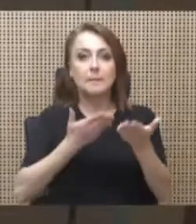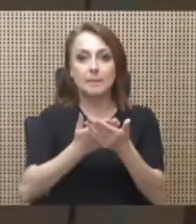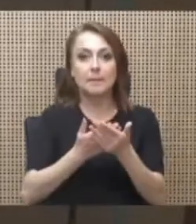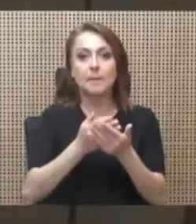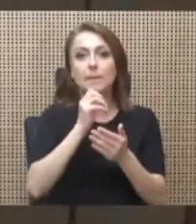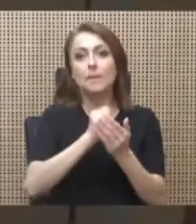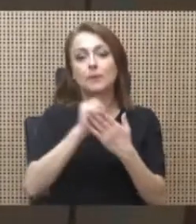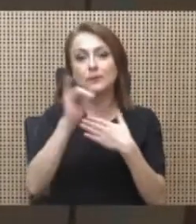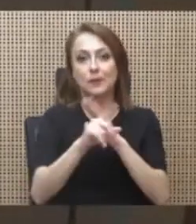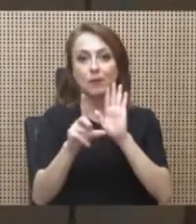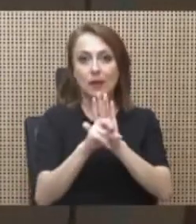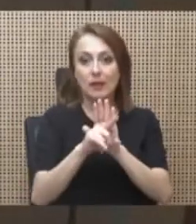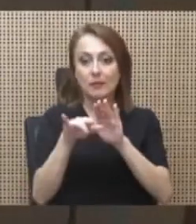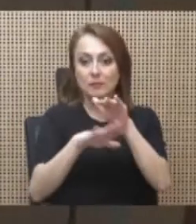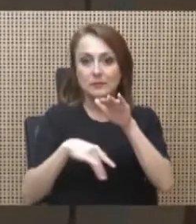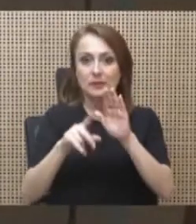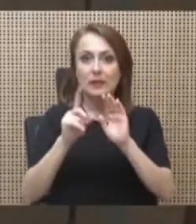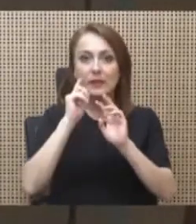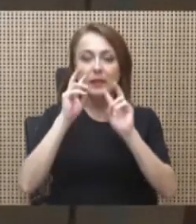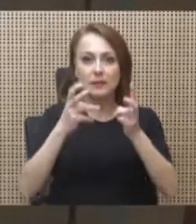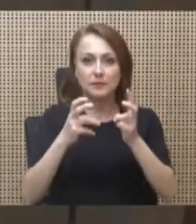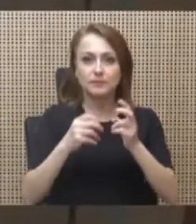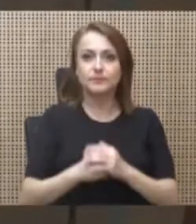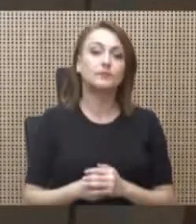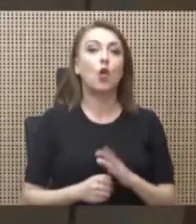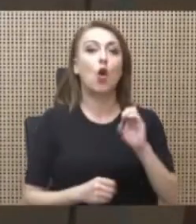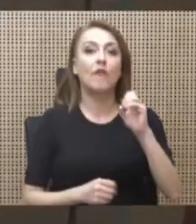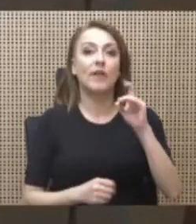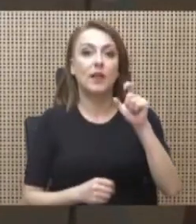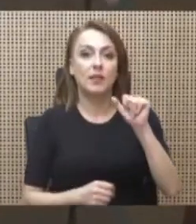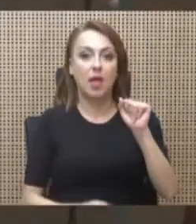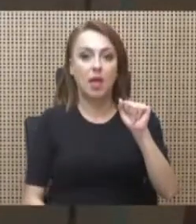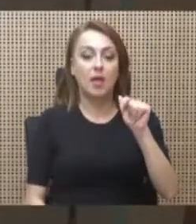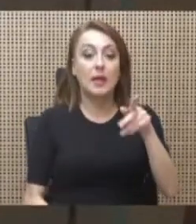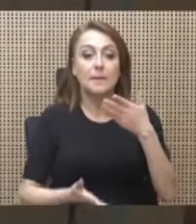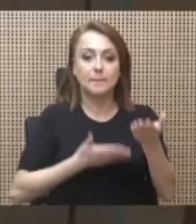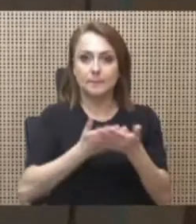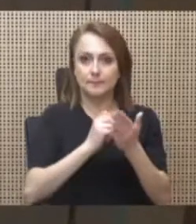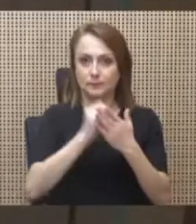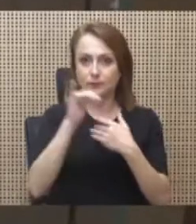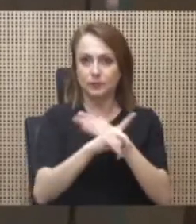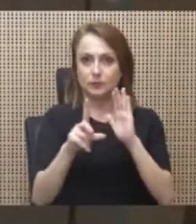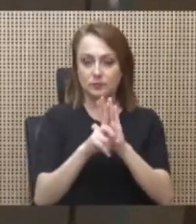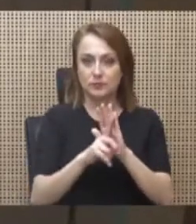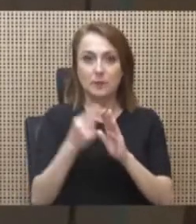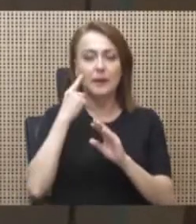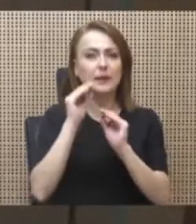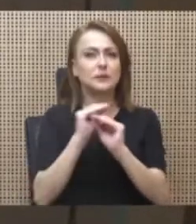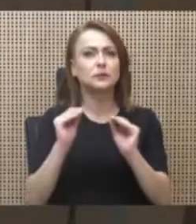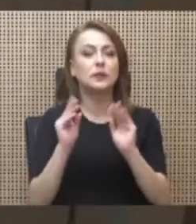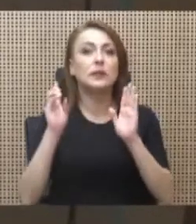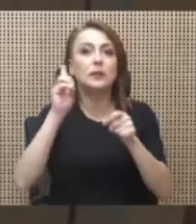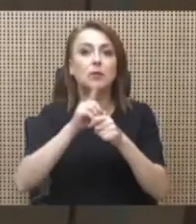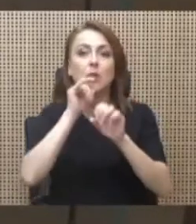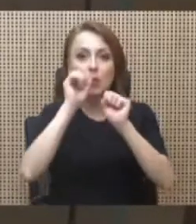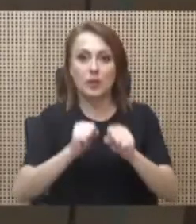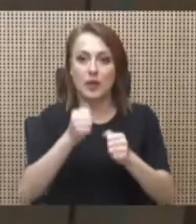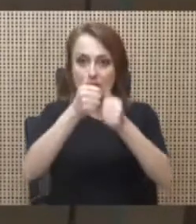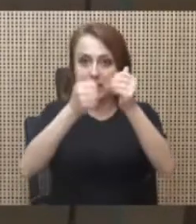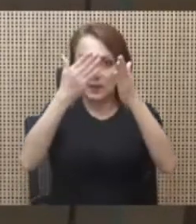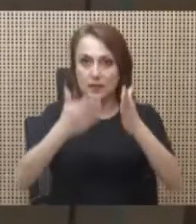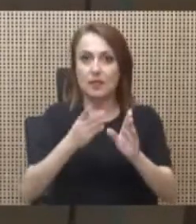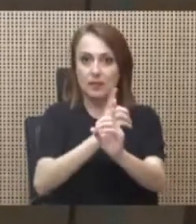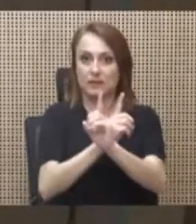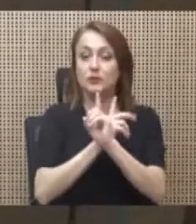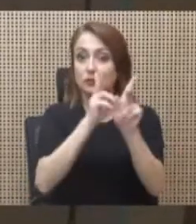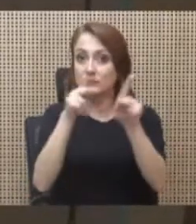basados en el tema y en el caso de Ofelia Teitelbaum, que ellos presentaron un proyecto de ley para que ningún diputado pudiera ser candidato a defensor de